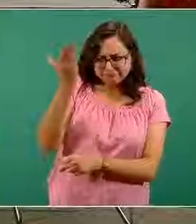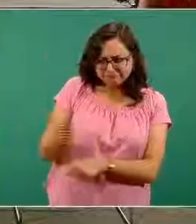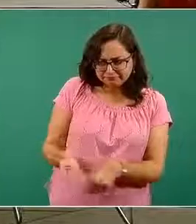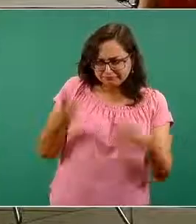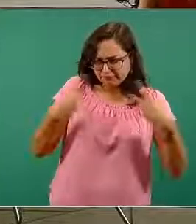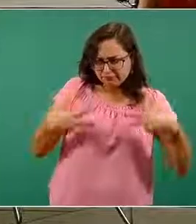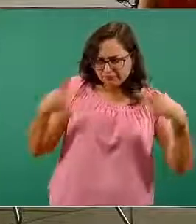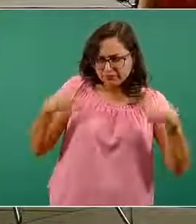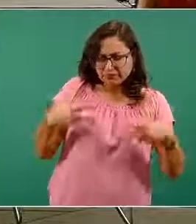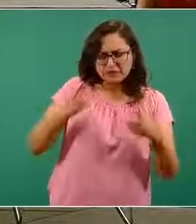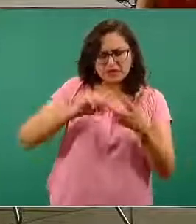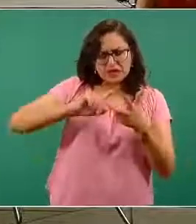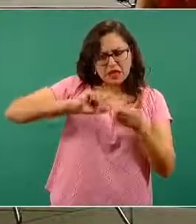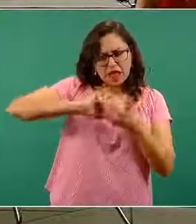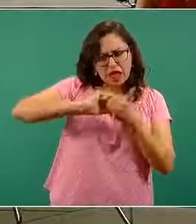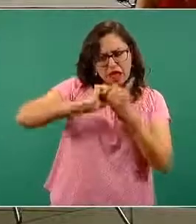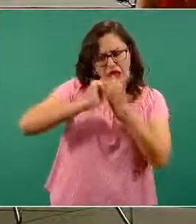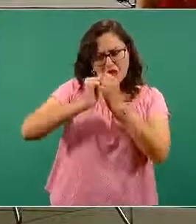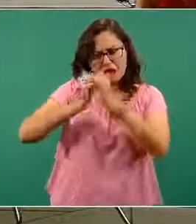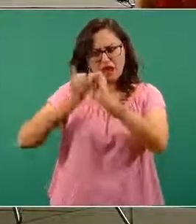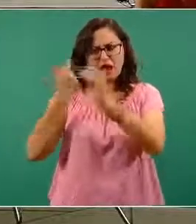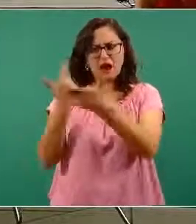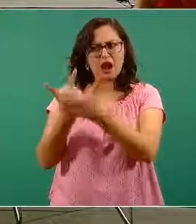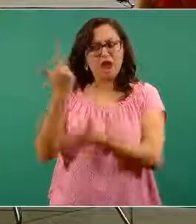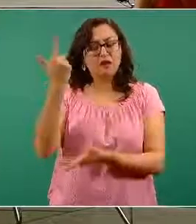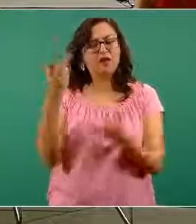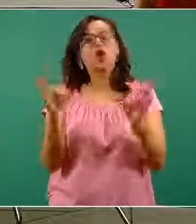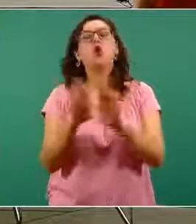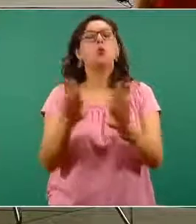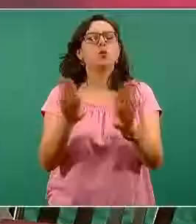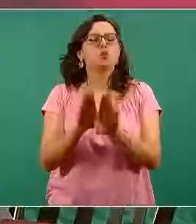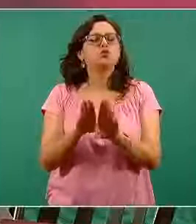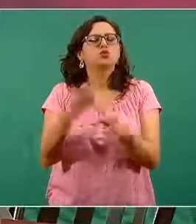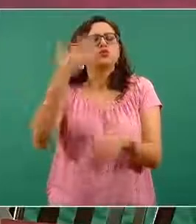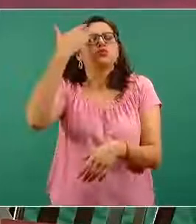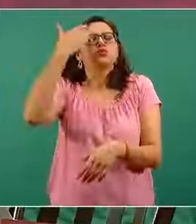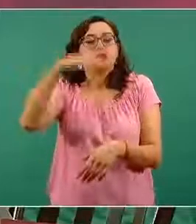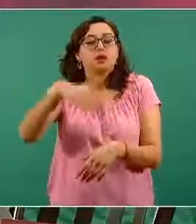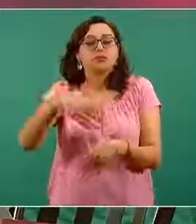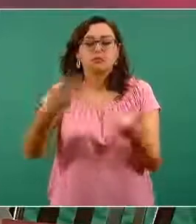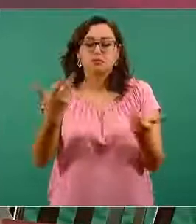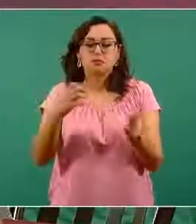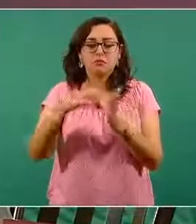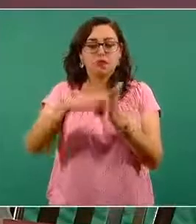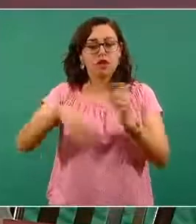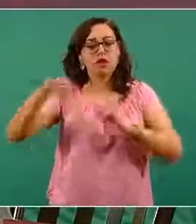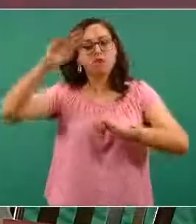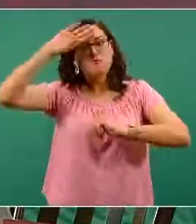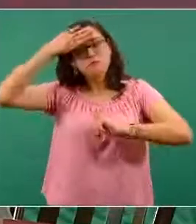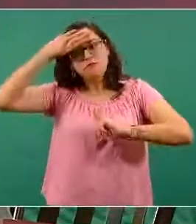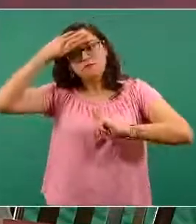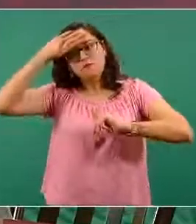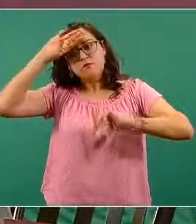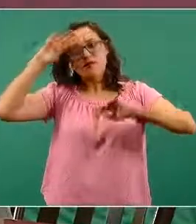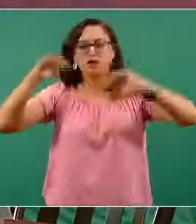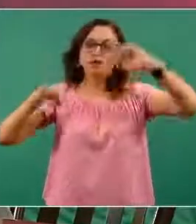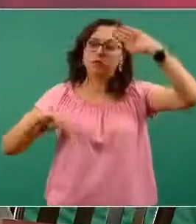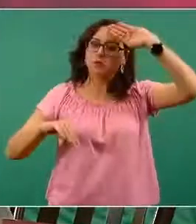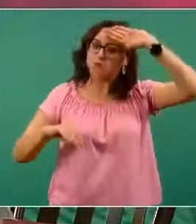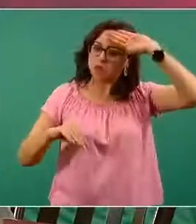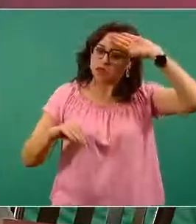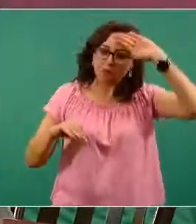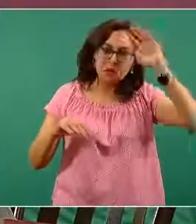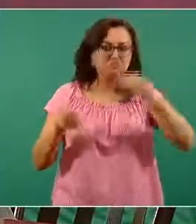se presenta la enfermedad. La fiebre persistente, esta fiebre que no se quita